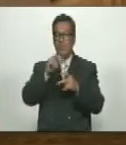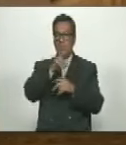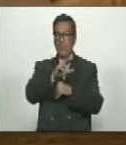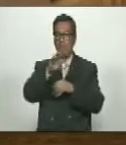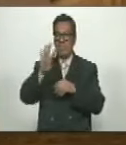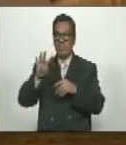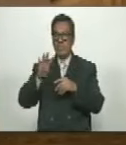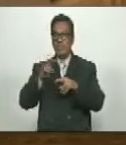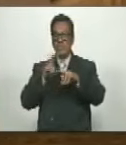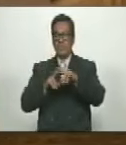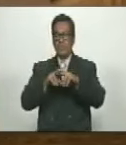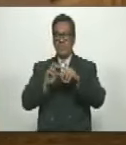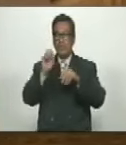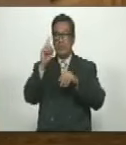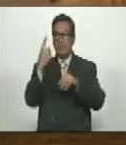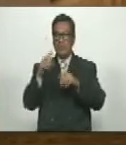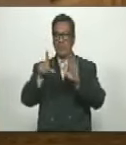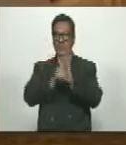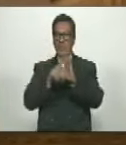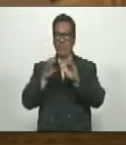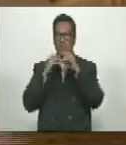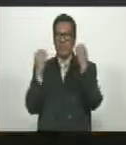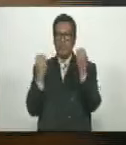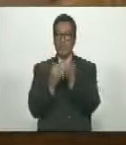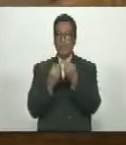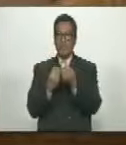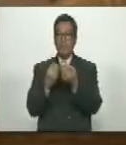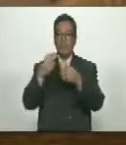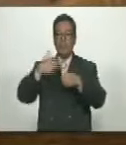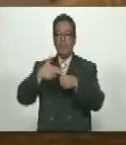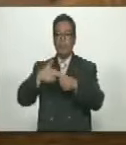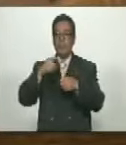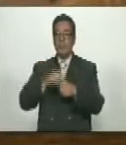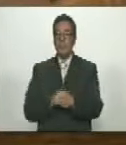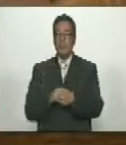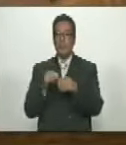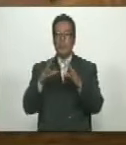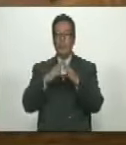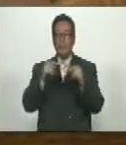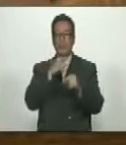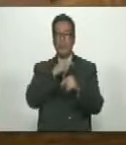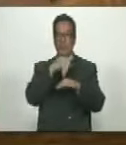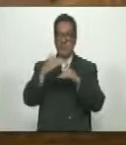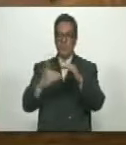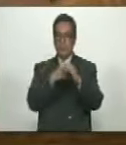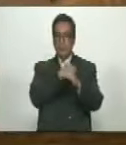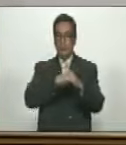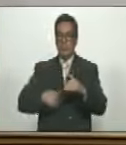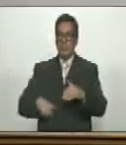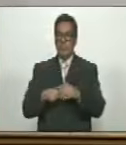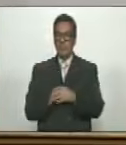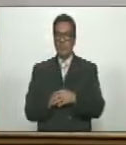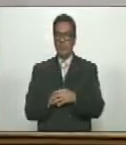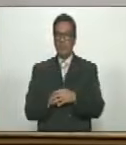34 Numeral 1 De La Ley Orgánica De Hidrocarburos Es todo Ciudadano Vicepresidente